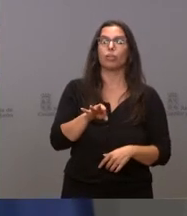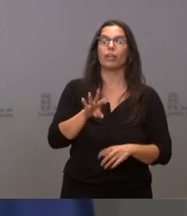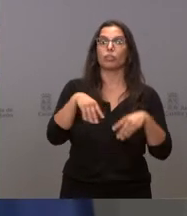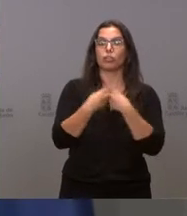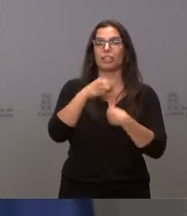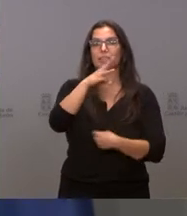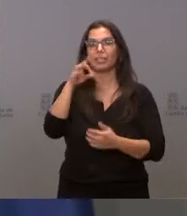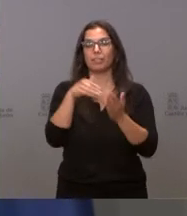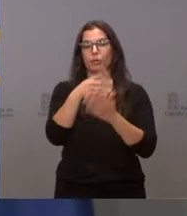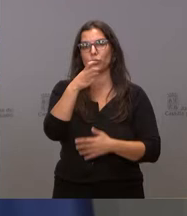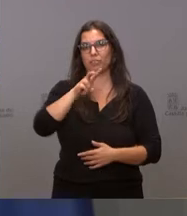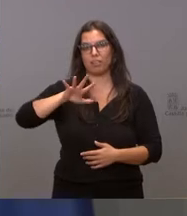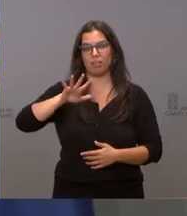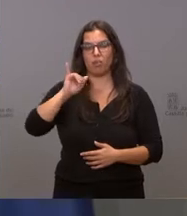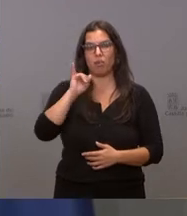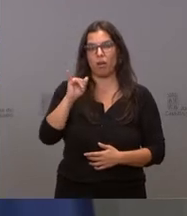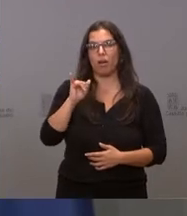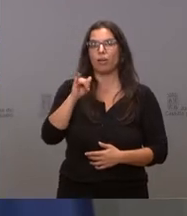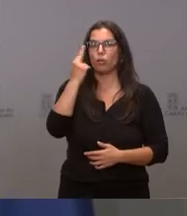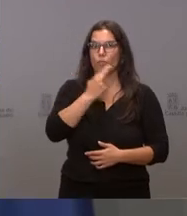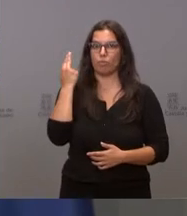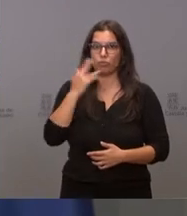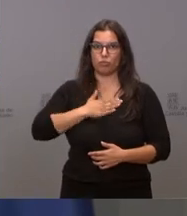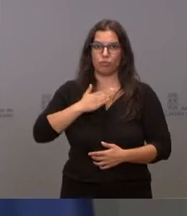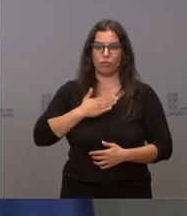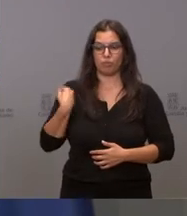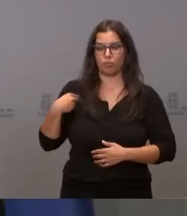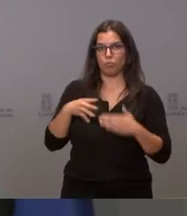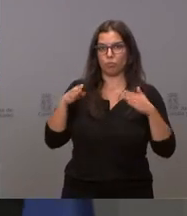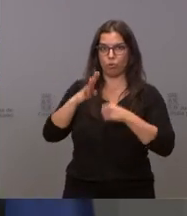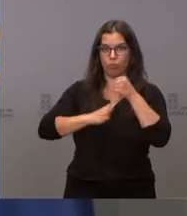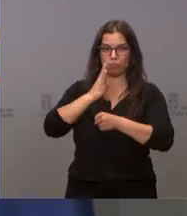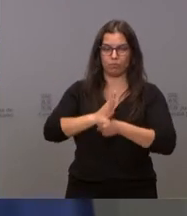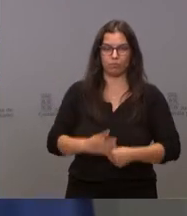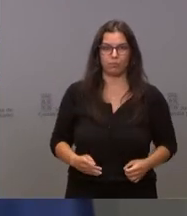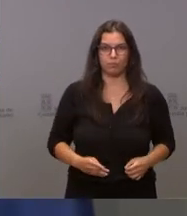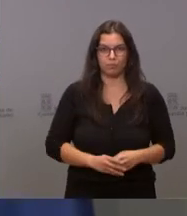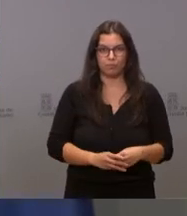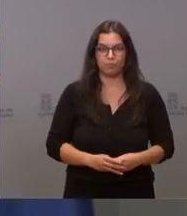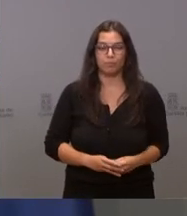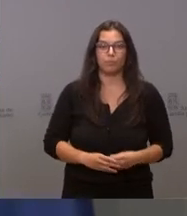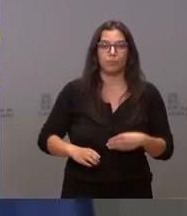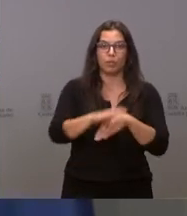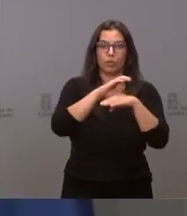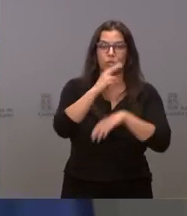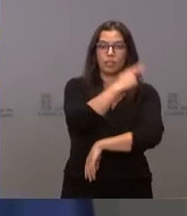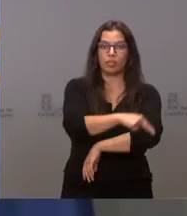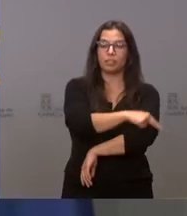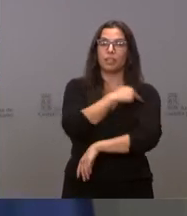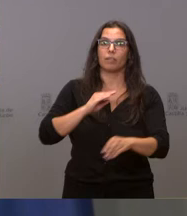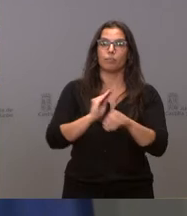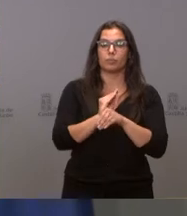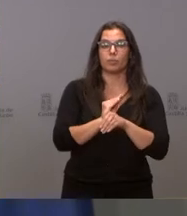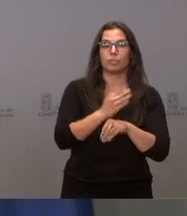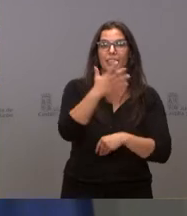.425 comprometidas al inicio de esta legislatura. La Consejería de Sanidad invierte más